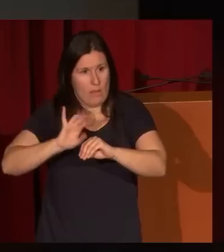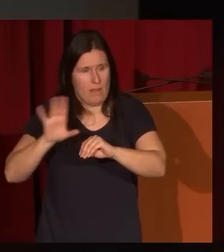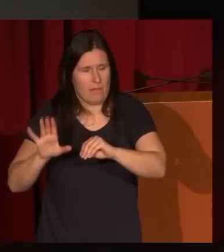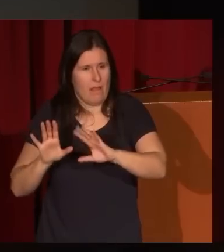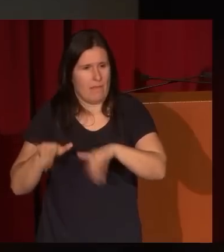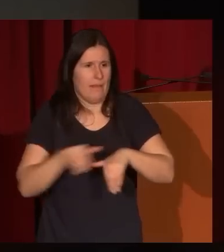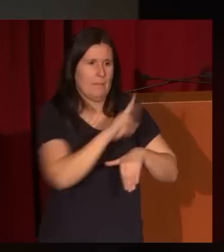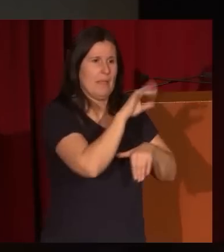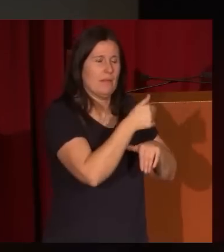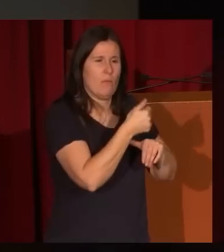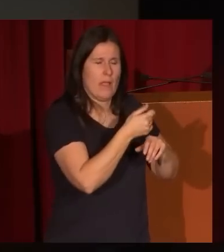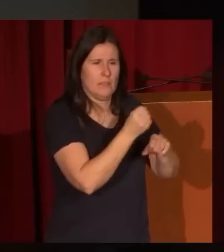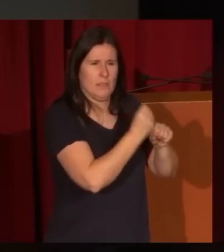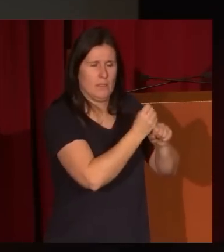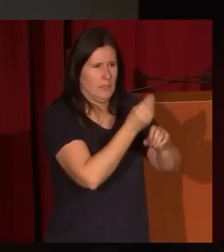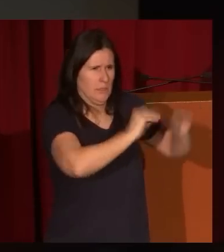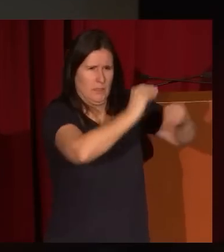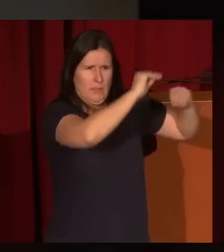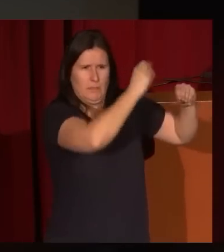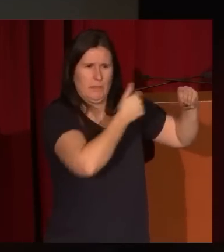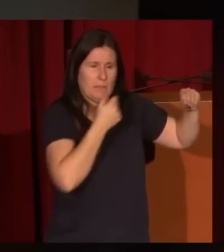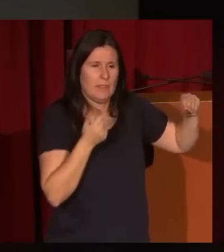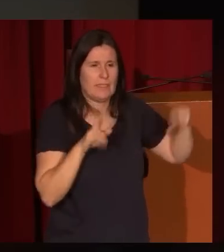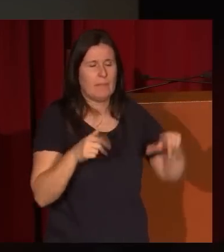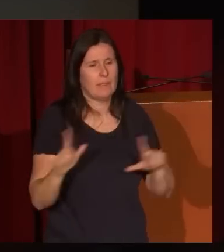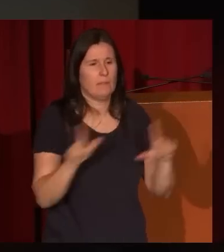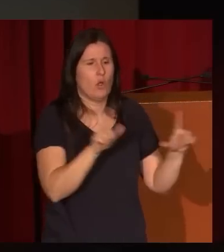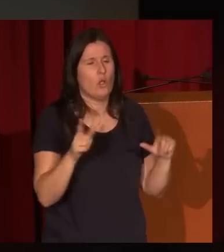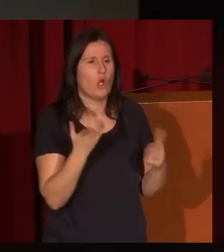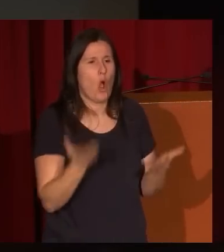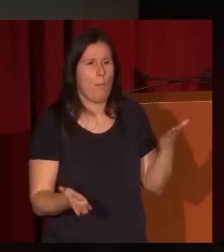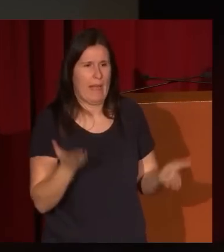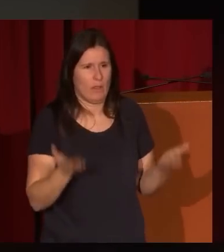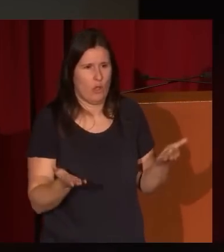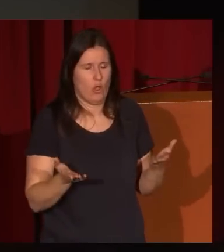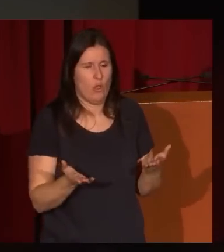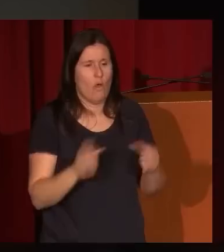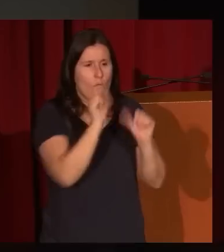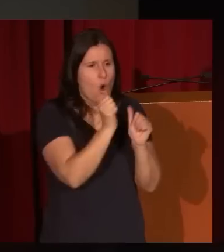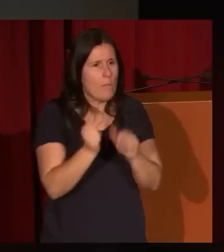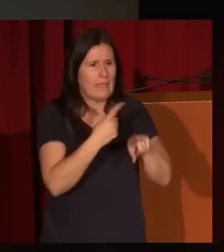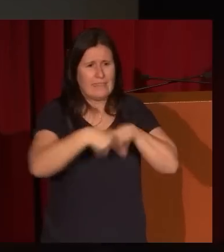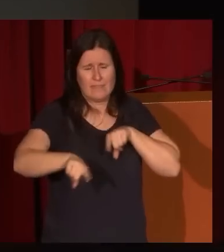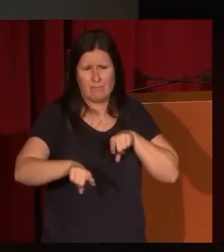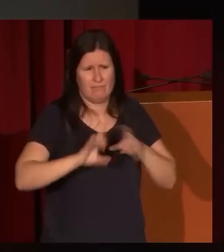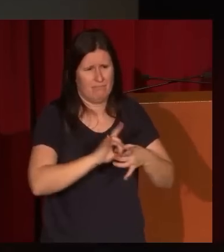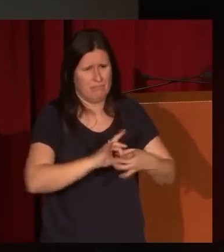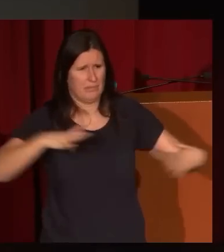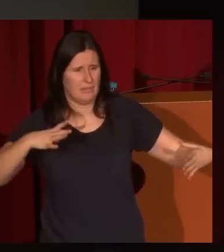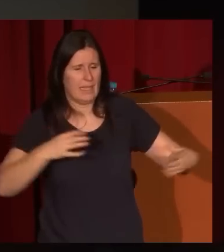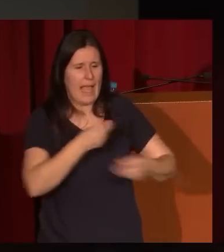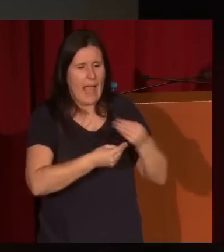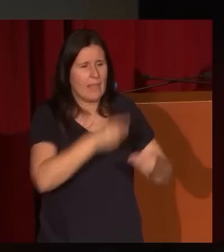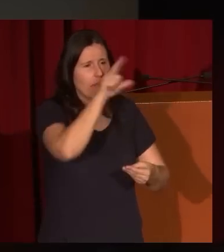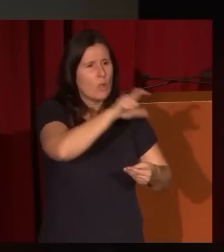que son las de Pérez Villamil les traigo también una composición una comparación de la diferente forma absolutamente diferente de hacer las